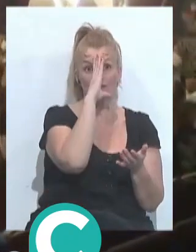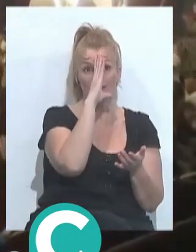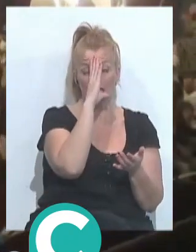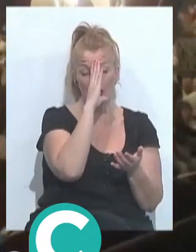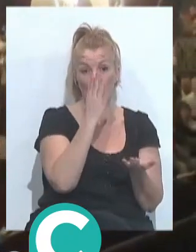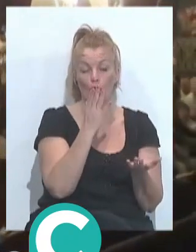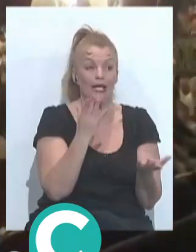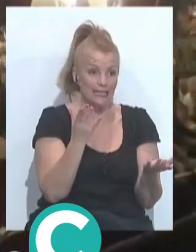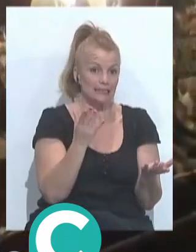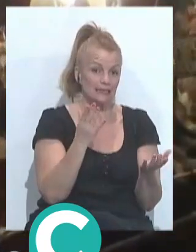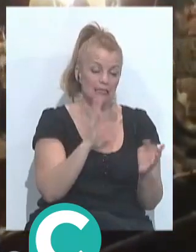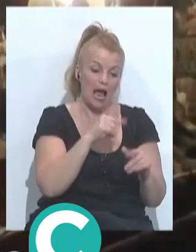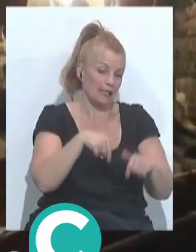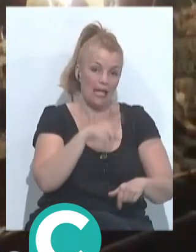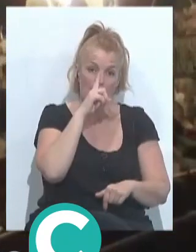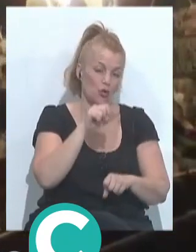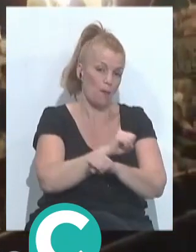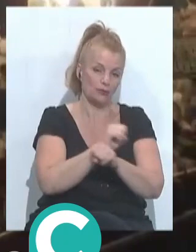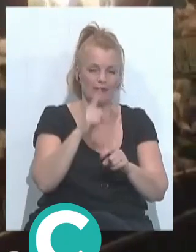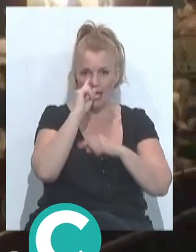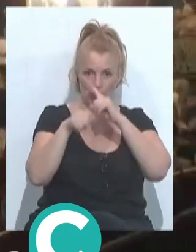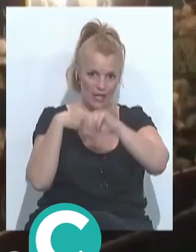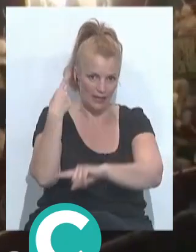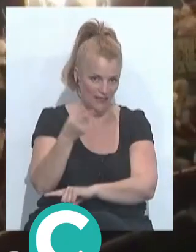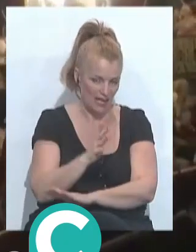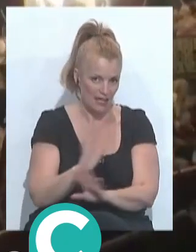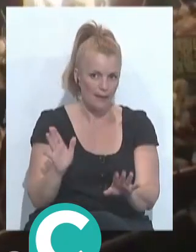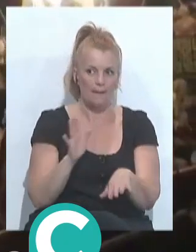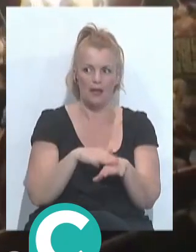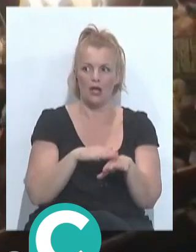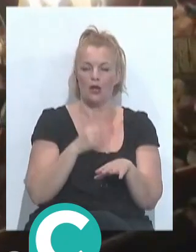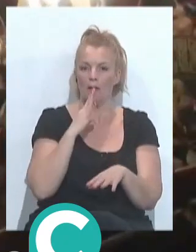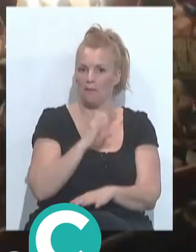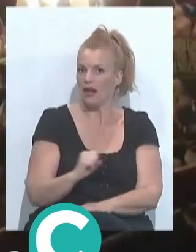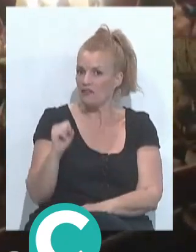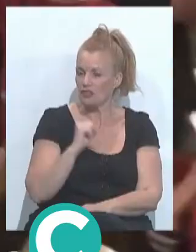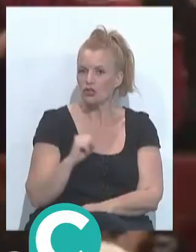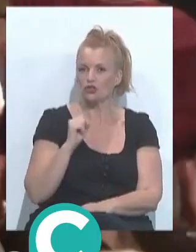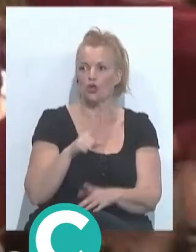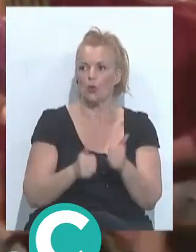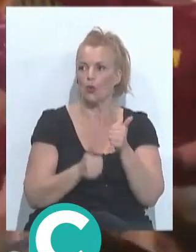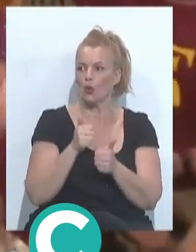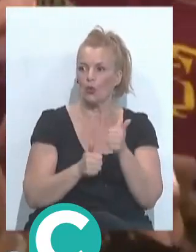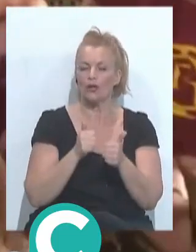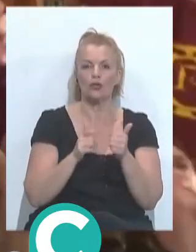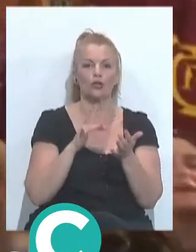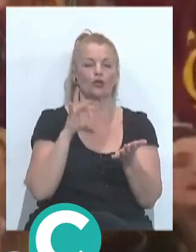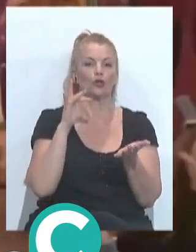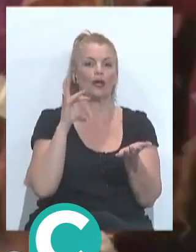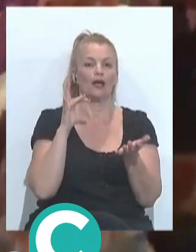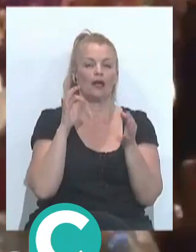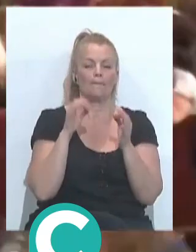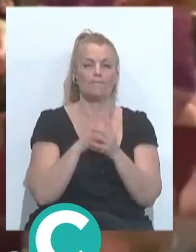formato habitual ya vendrá vendrá ya ha sido un magnífico aperitivo para el concurso con todos sus ingredientes en febrero